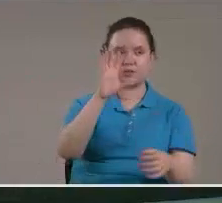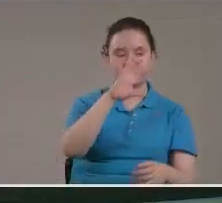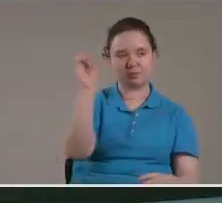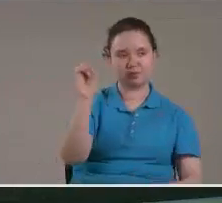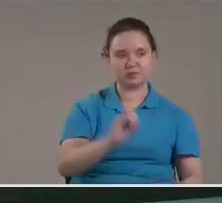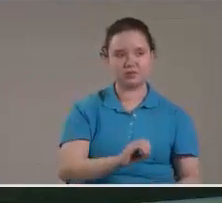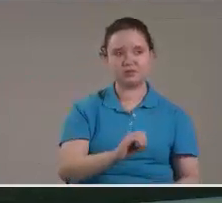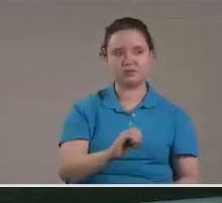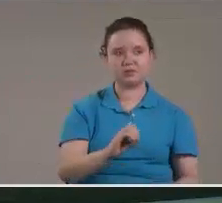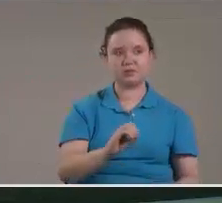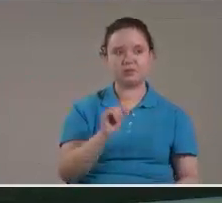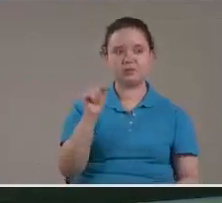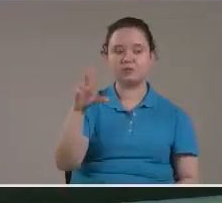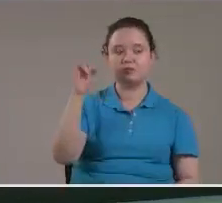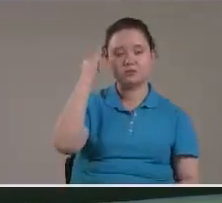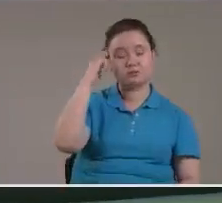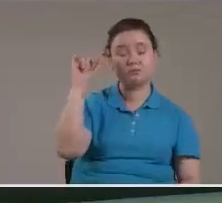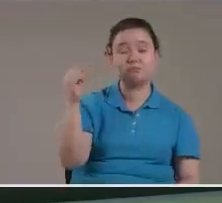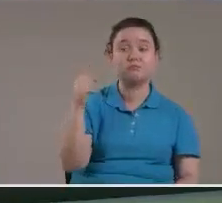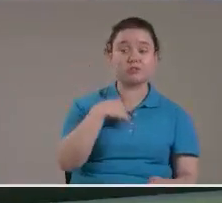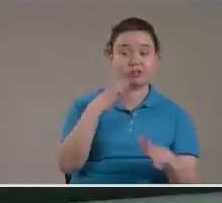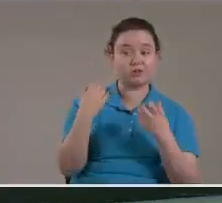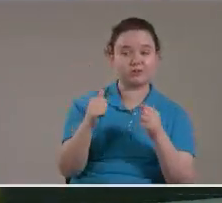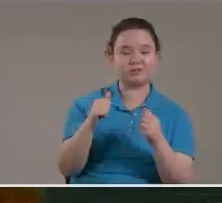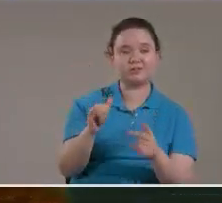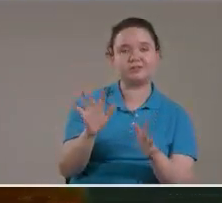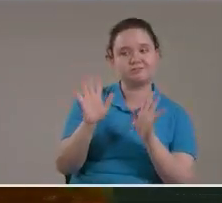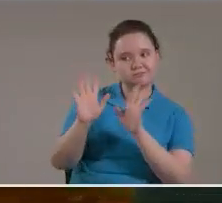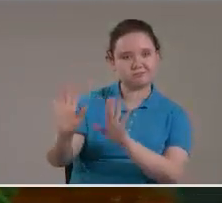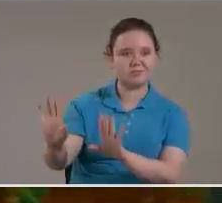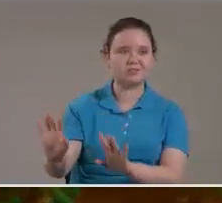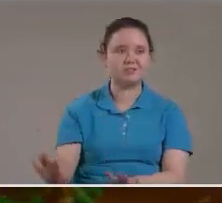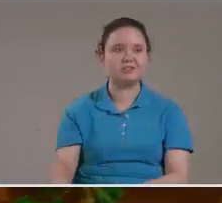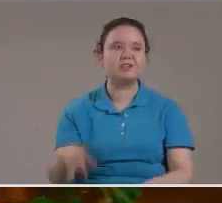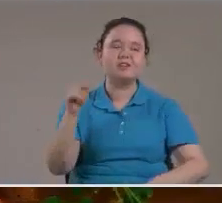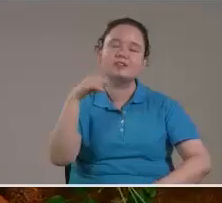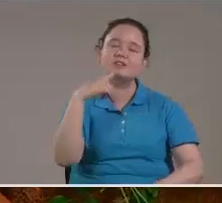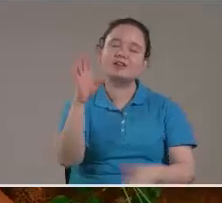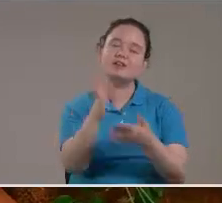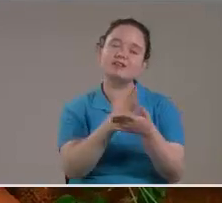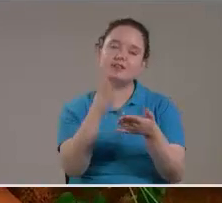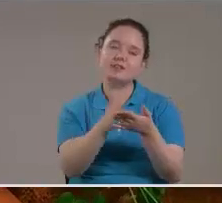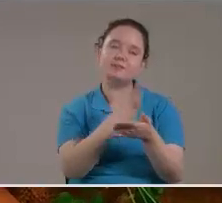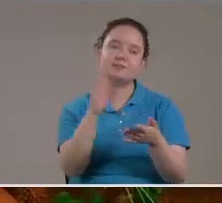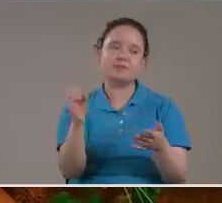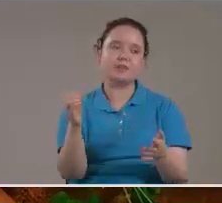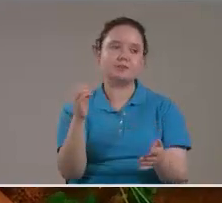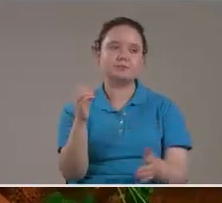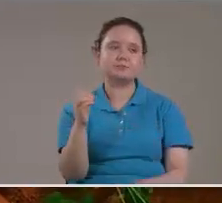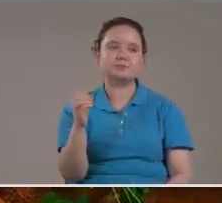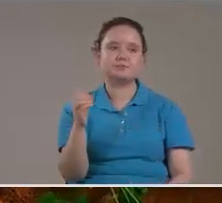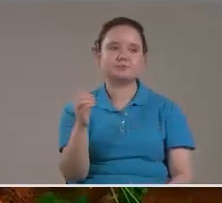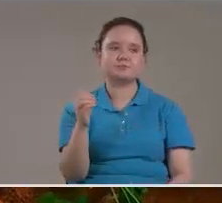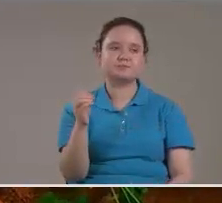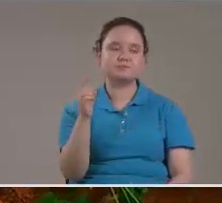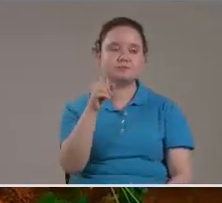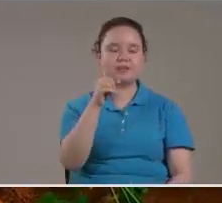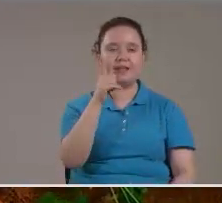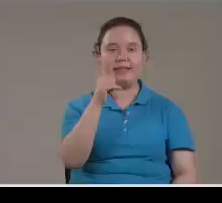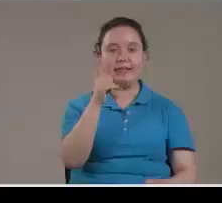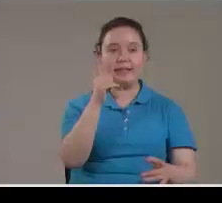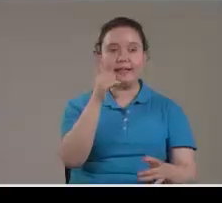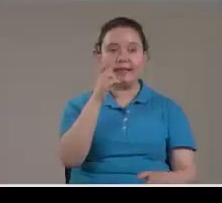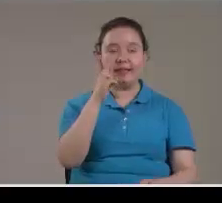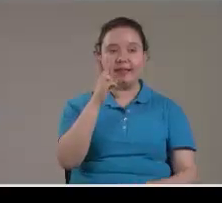te imaginas Que voy a hacer con ellos Y dice aquí En la Biblia Hermano Que cosa más linda Y dice Que el niño